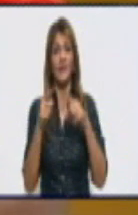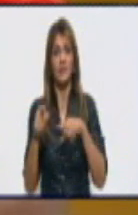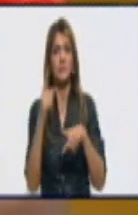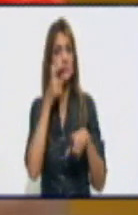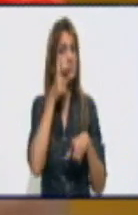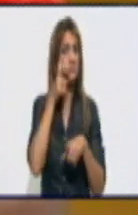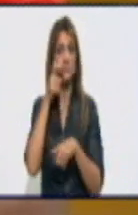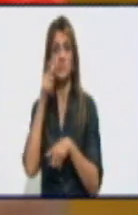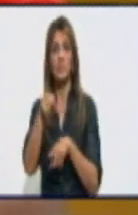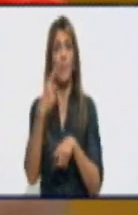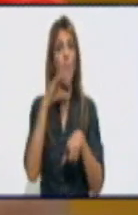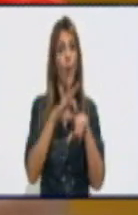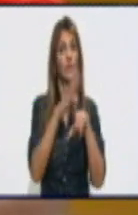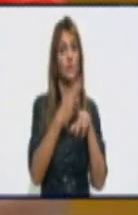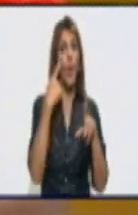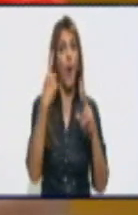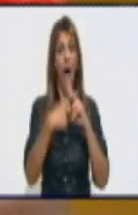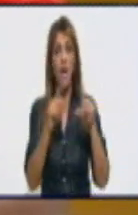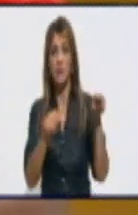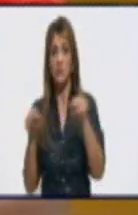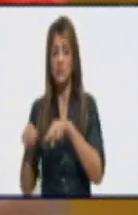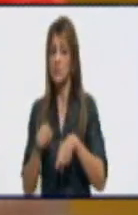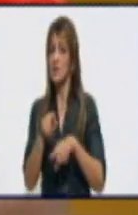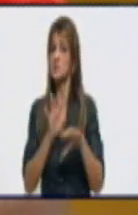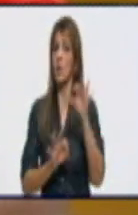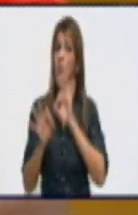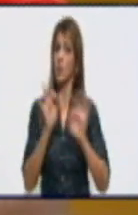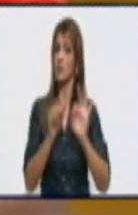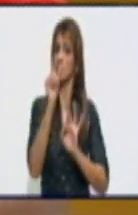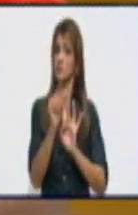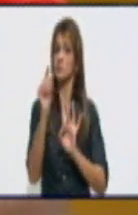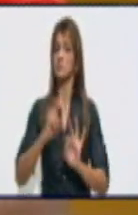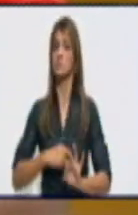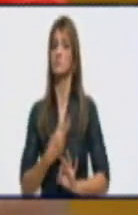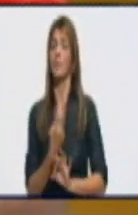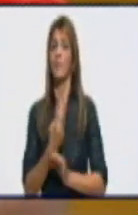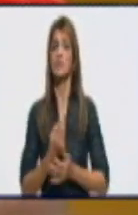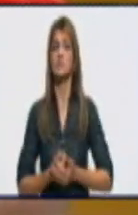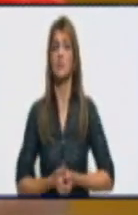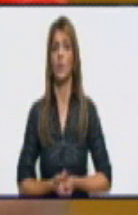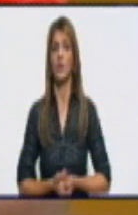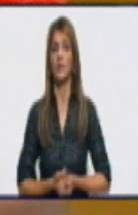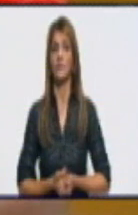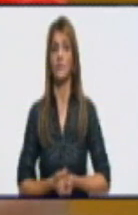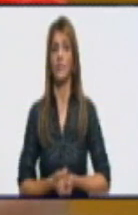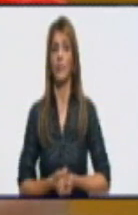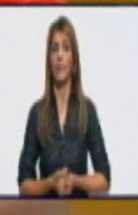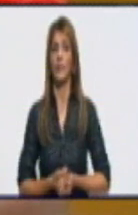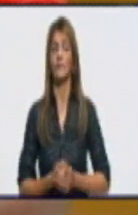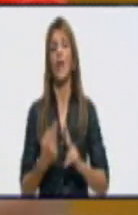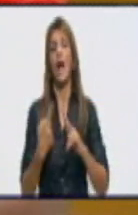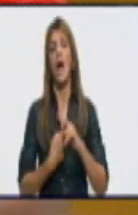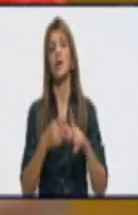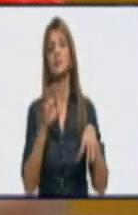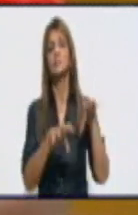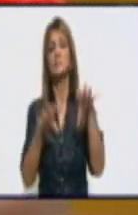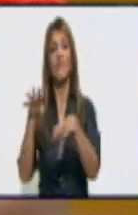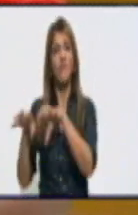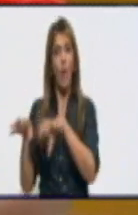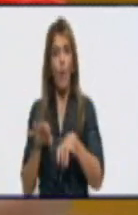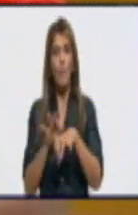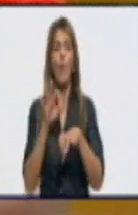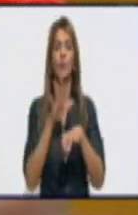pobladores de Bayamo y por supuesto de la provincia de Granma. Se encuentra con focalidad el municipio de Bayamo,